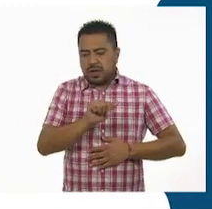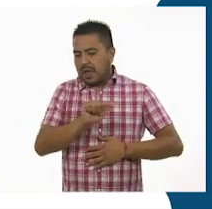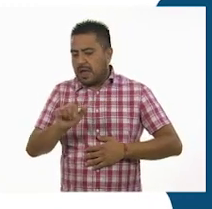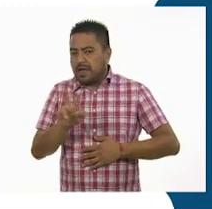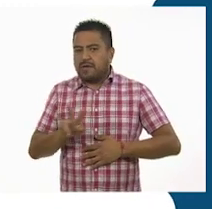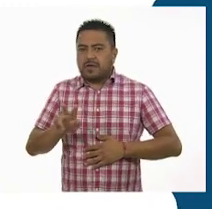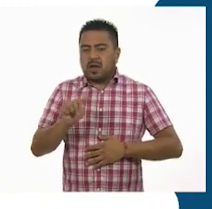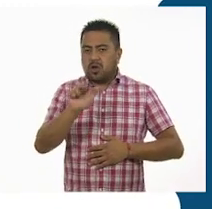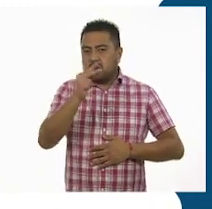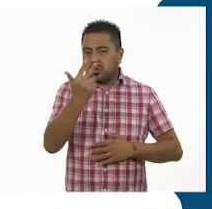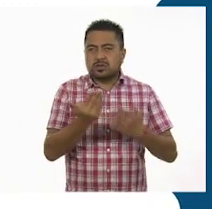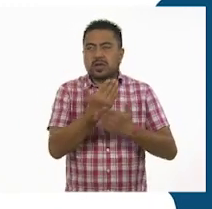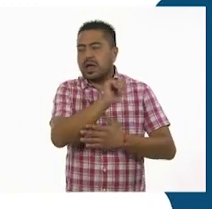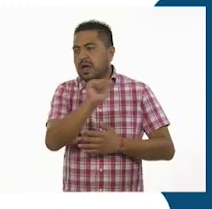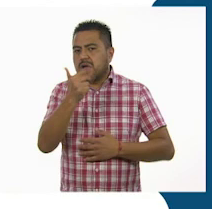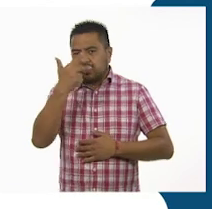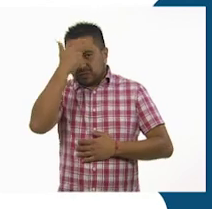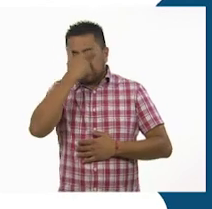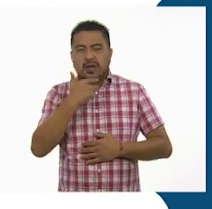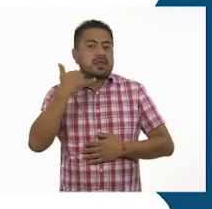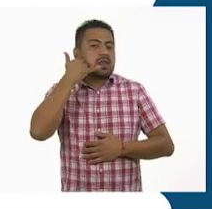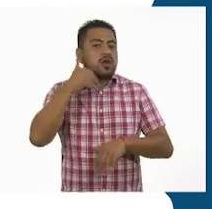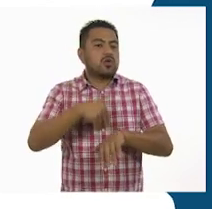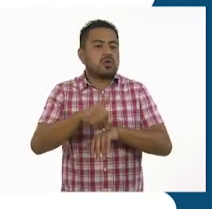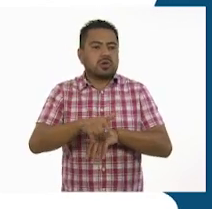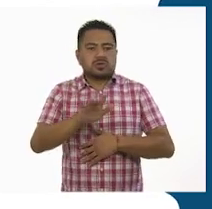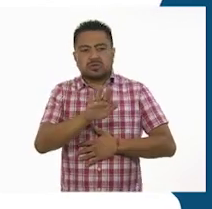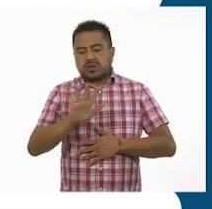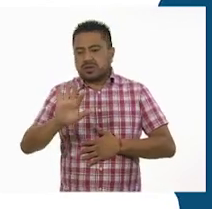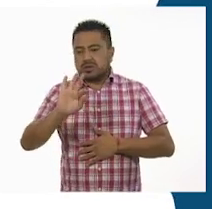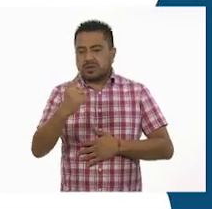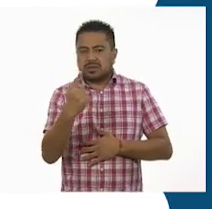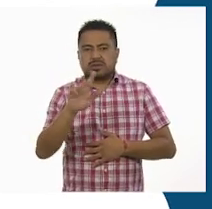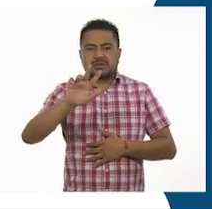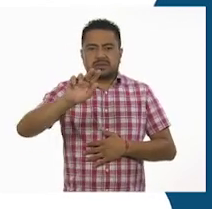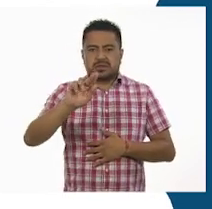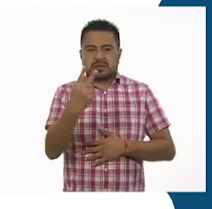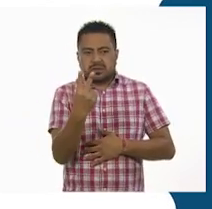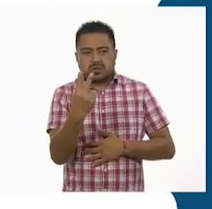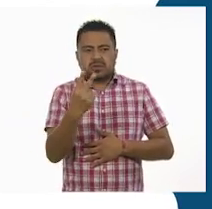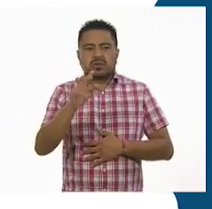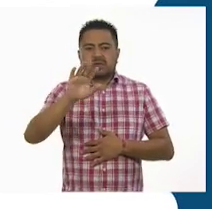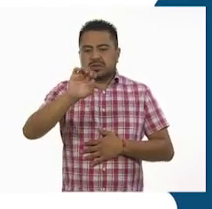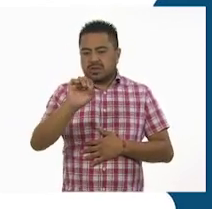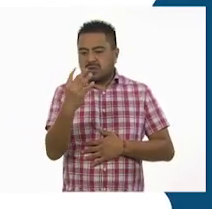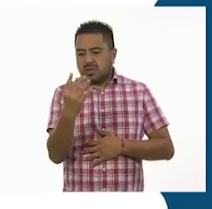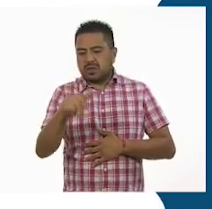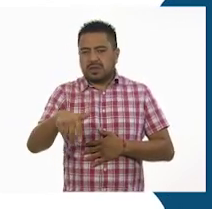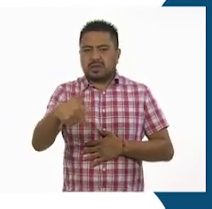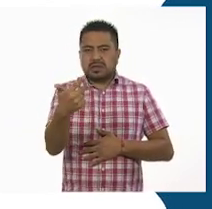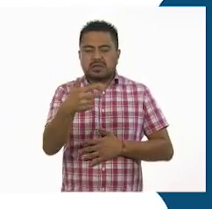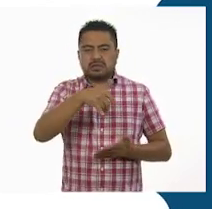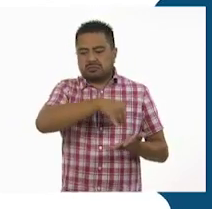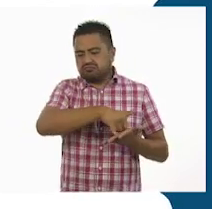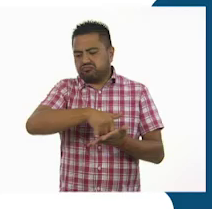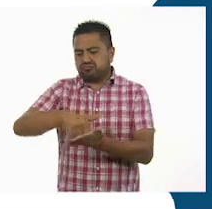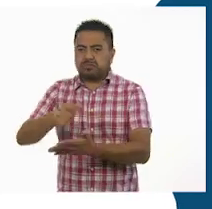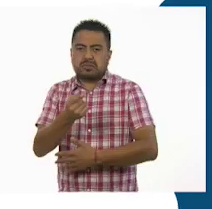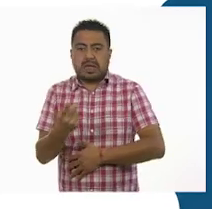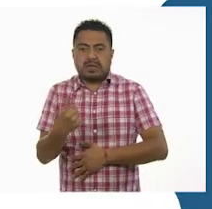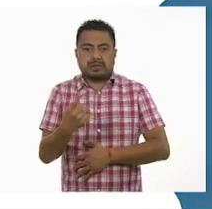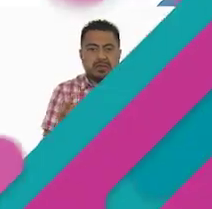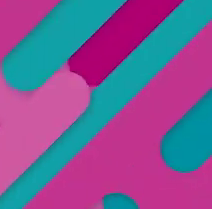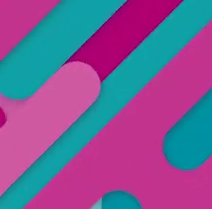a viernes de 8 a 20 horas al teléfono 5541-720413 con 100